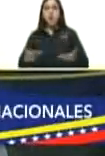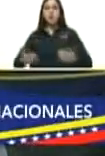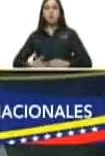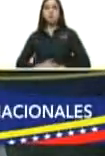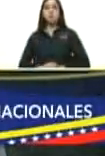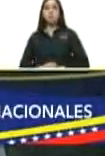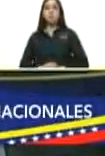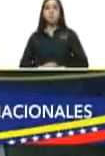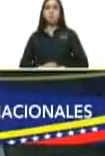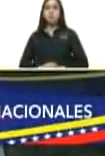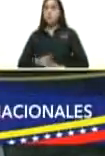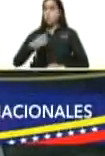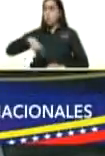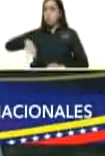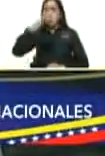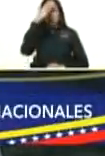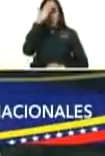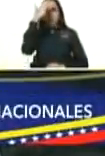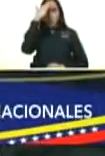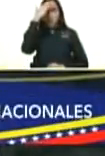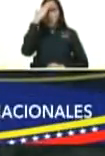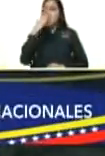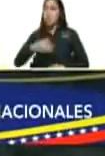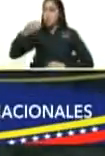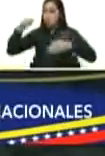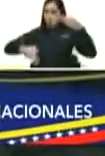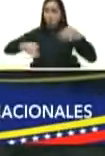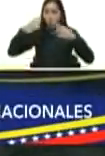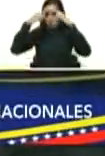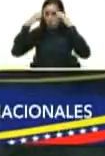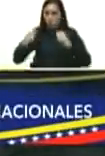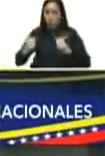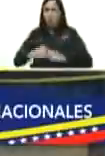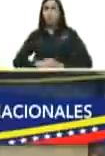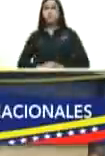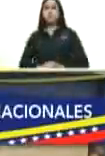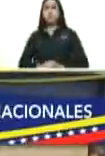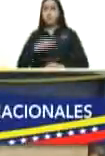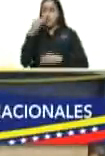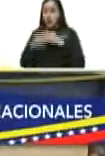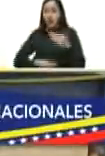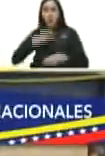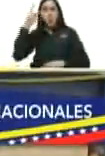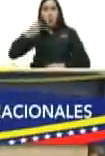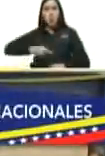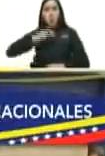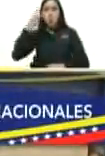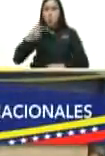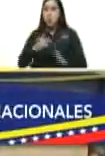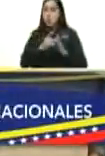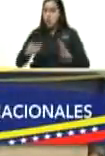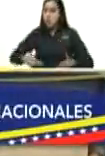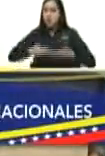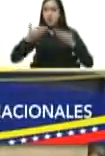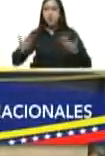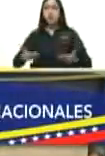lo saben muchos de ustedes que son abogados y abogadas hechos políticos que generan derechos